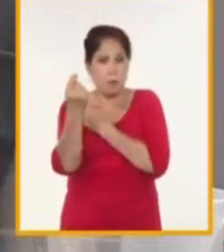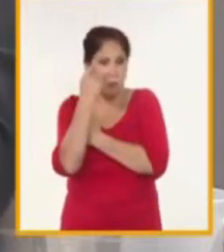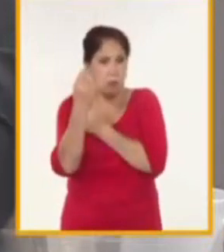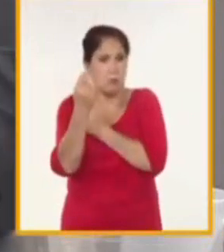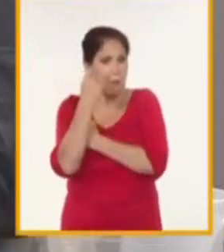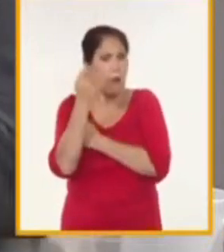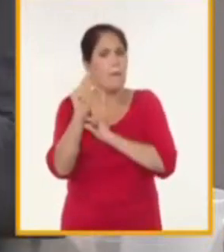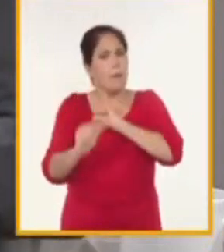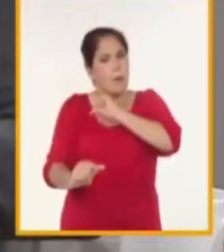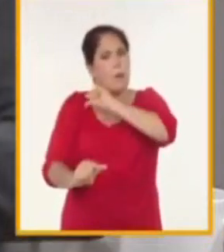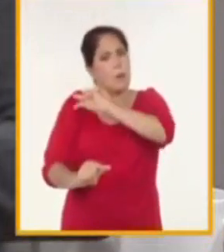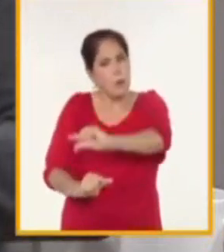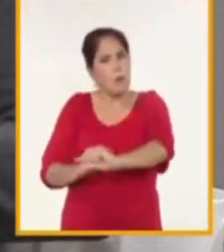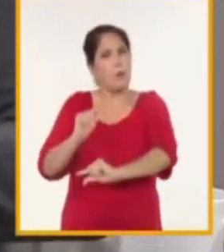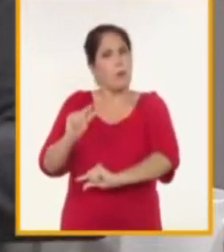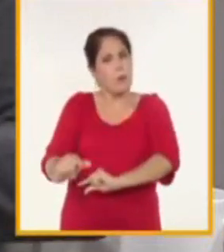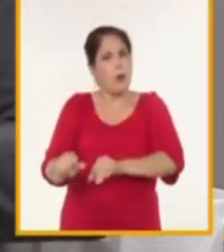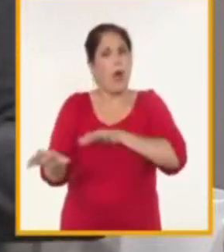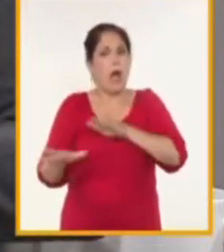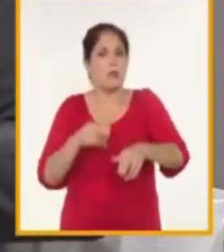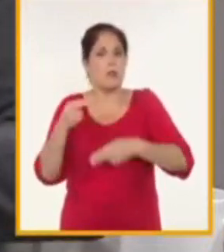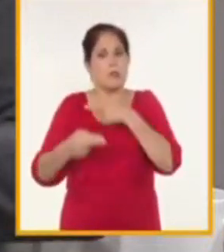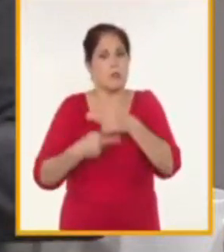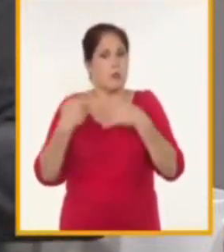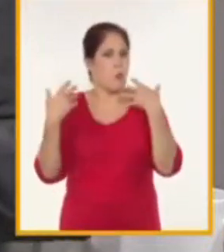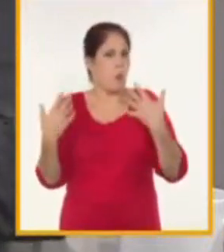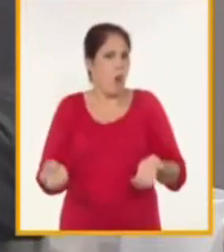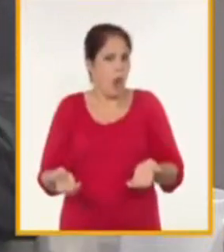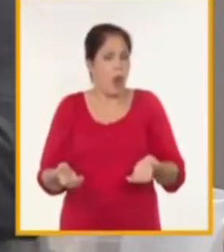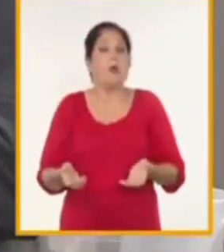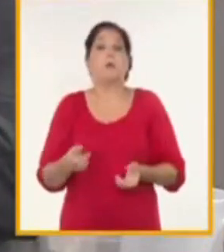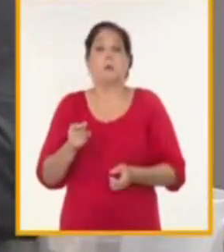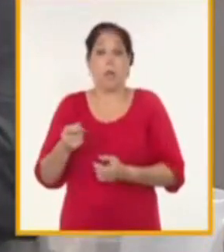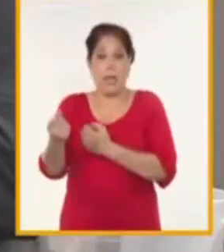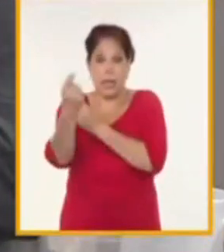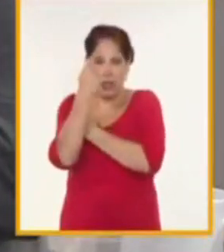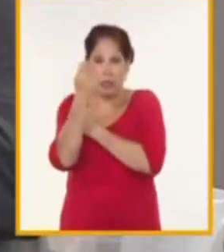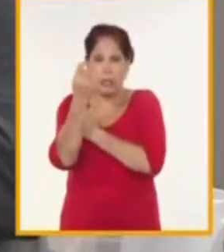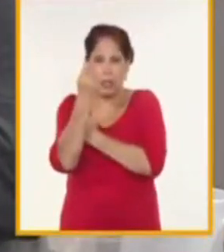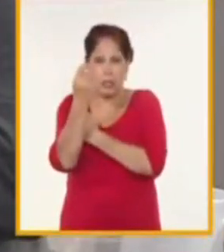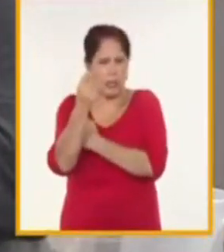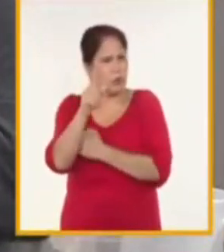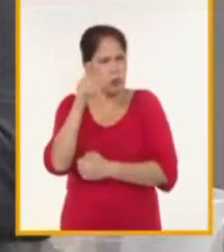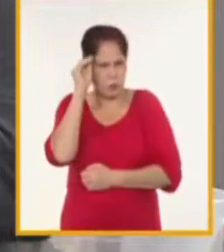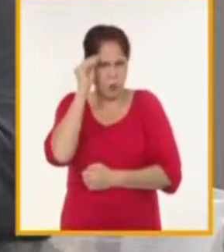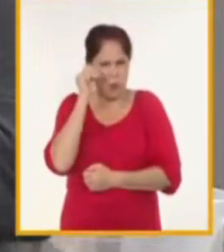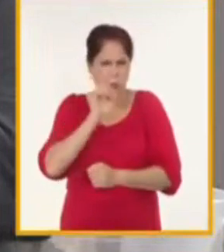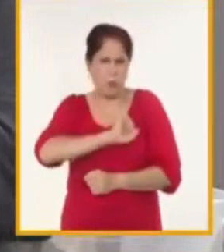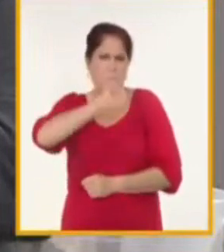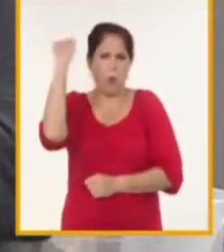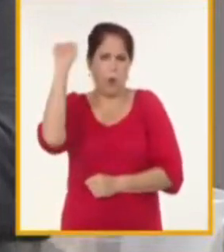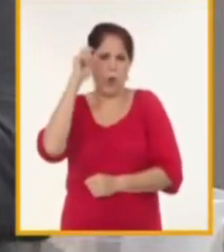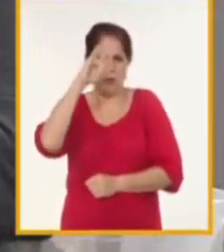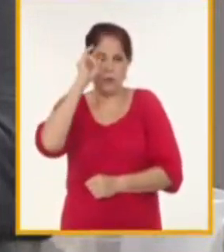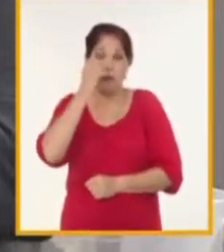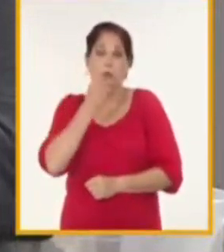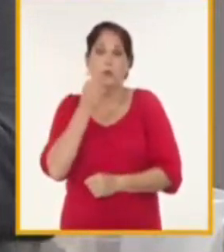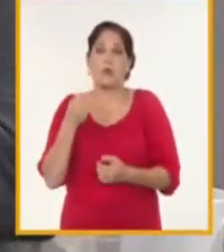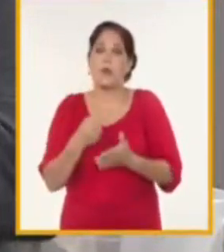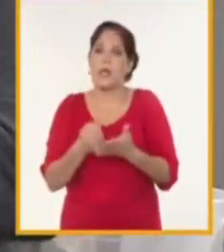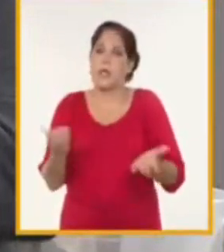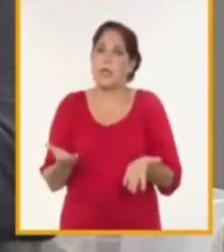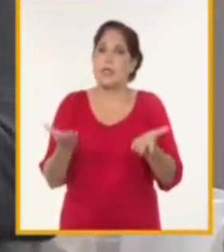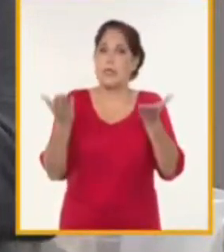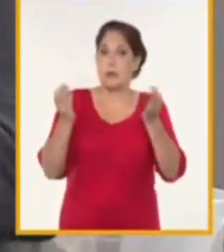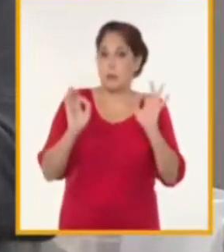nos fueron enseñando cada una de las acciones a hacer y dándonos esa visión de futuro que necesitamos para